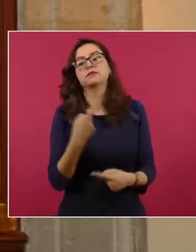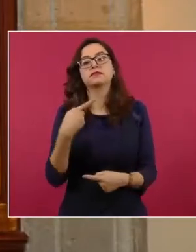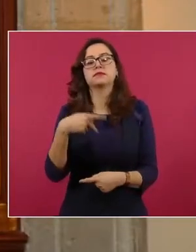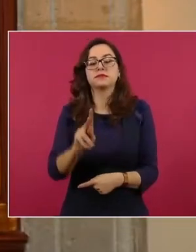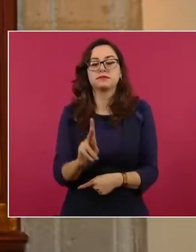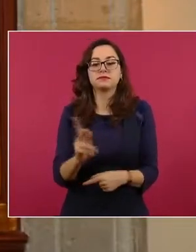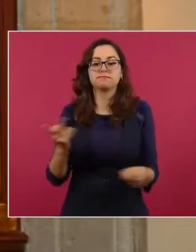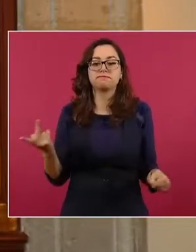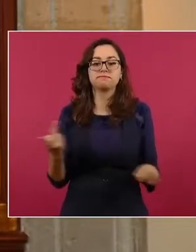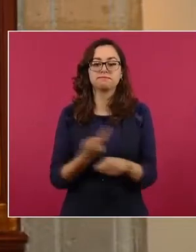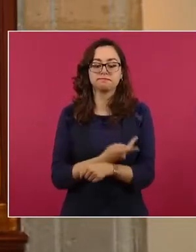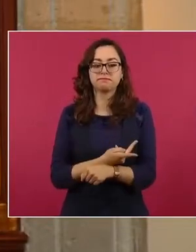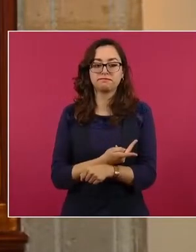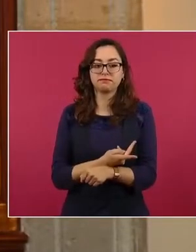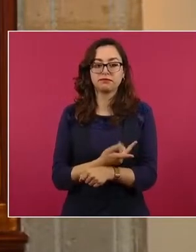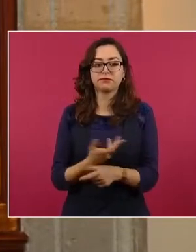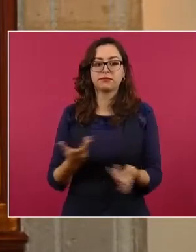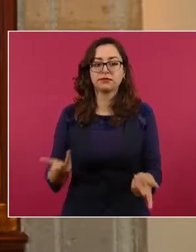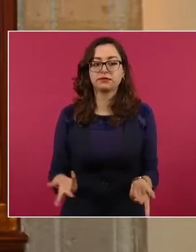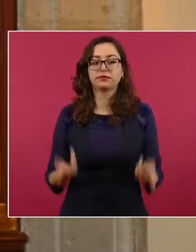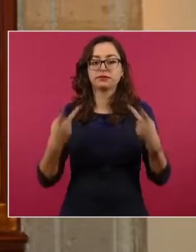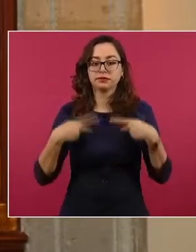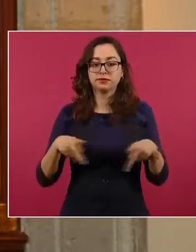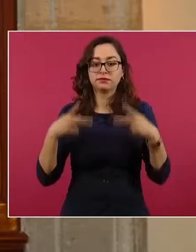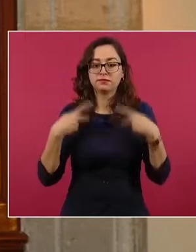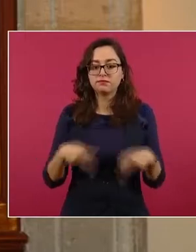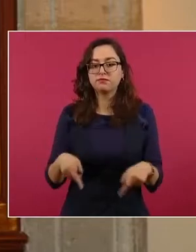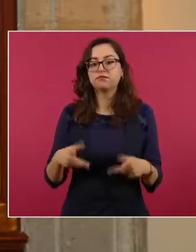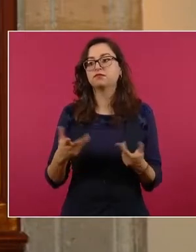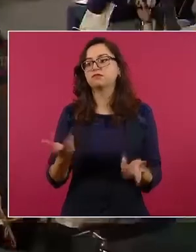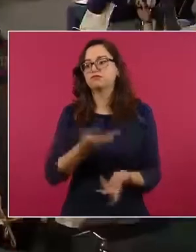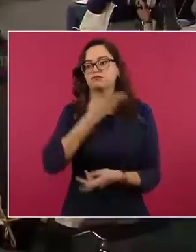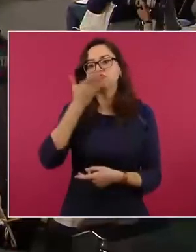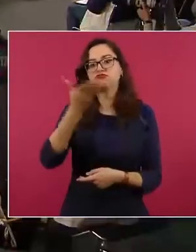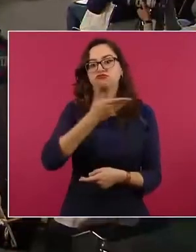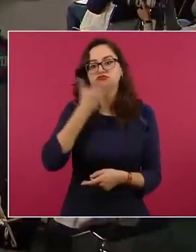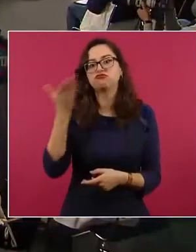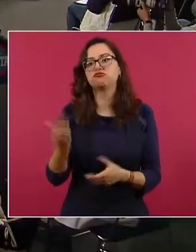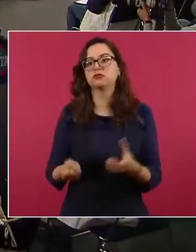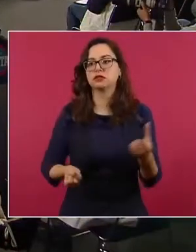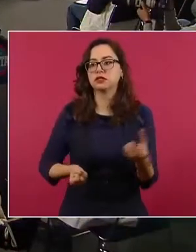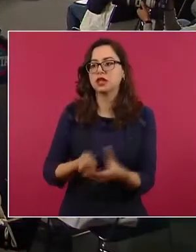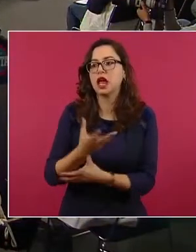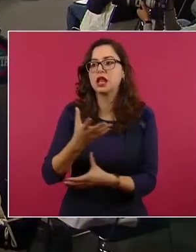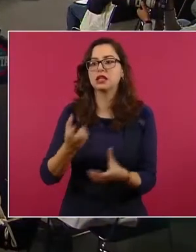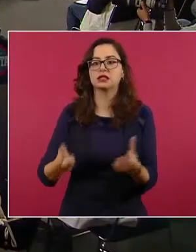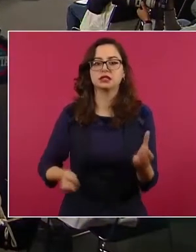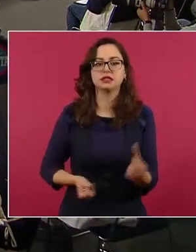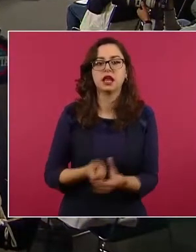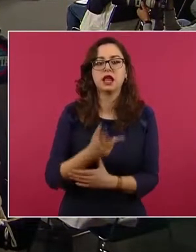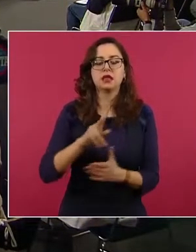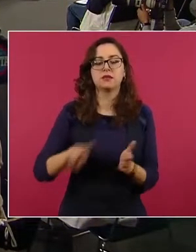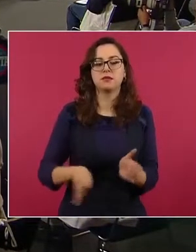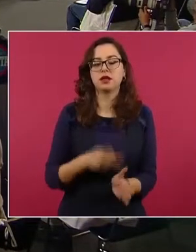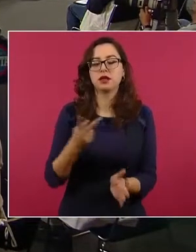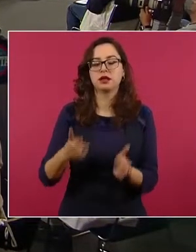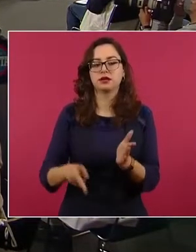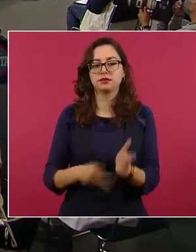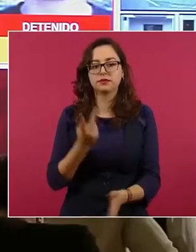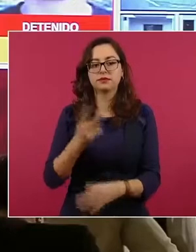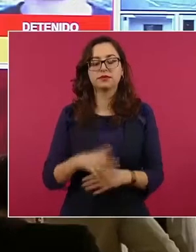detenidas y procesadas, cuando salen en libertad vuelven nuevamente a realizar conductas de carácter delictivo. Siguiente.